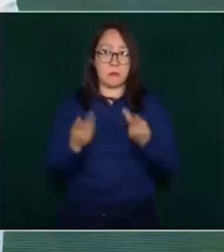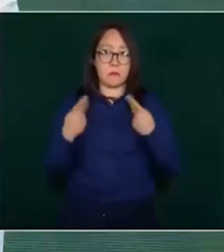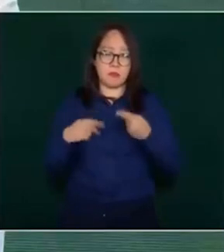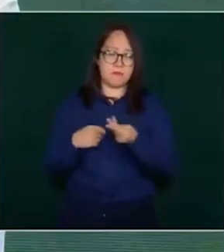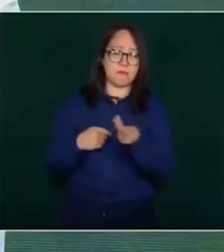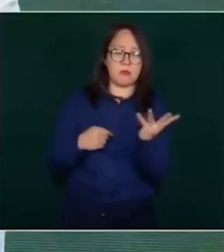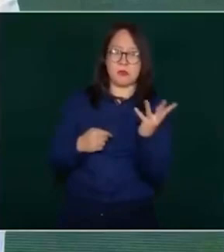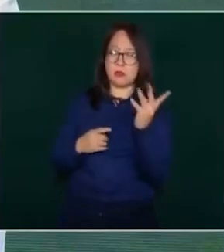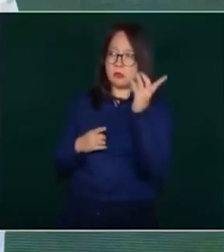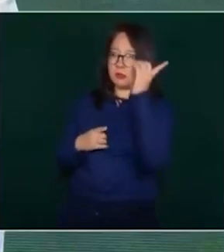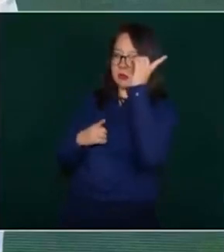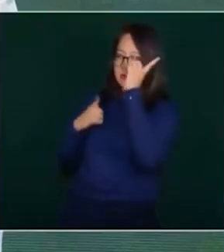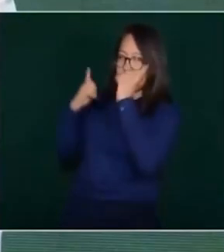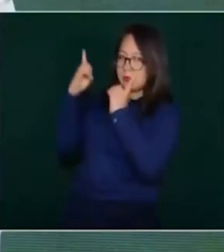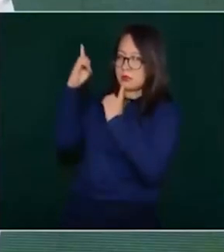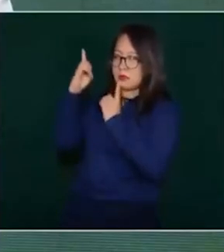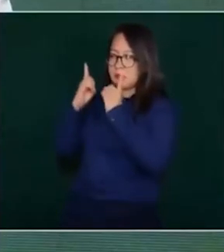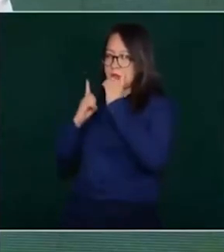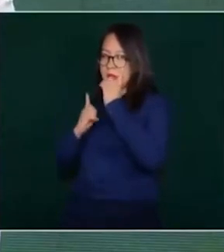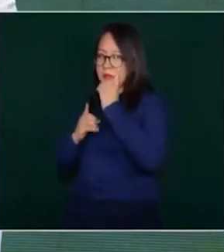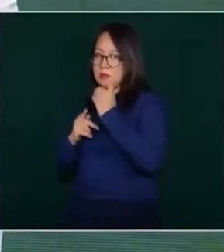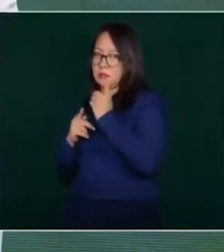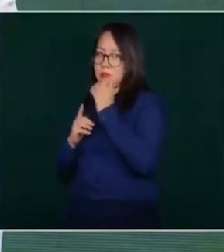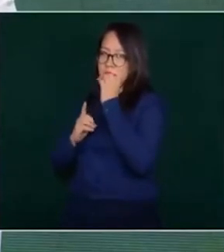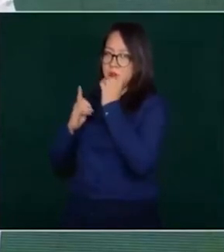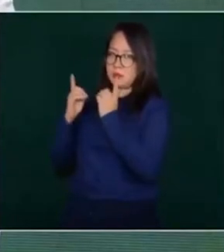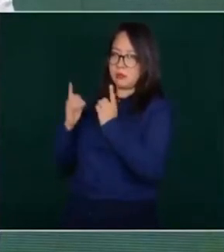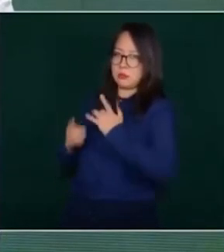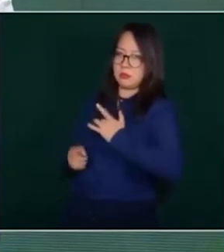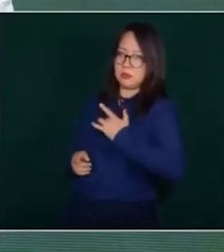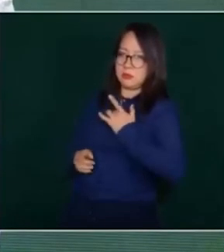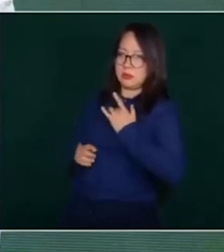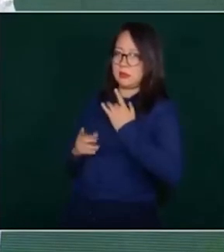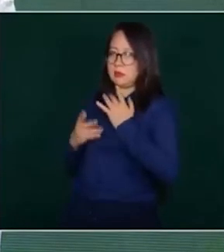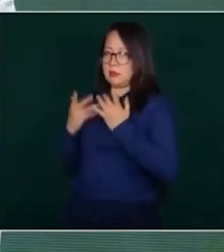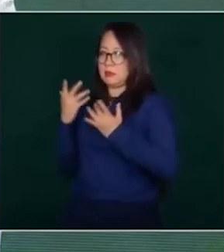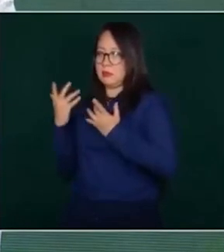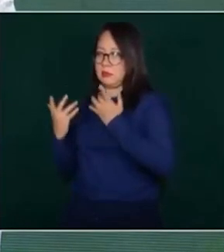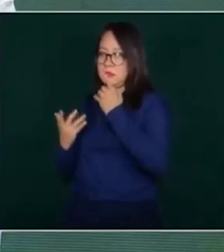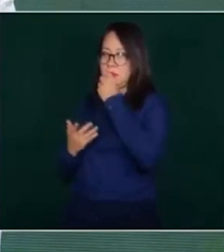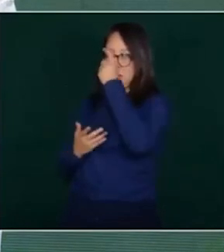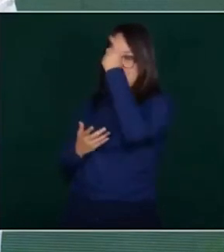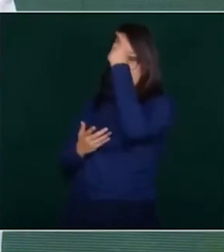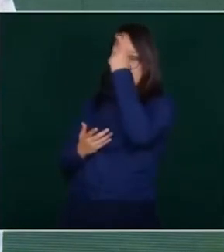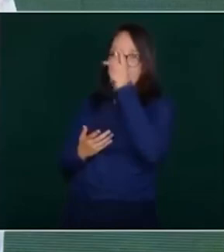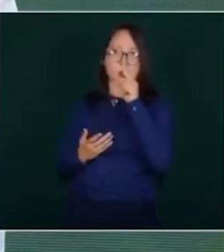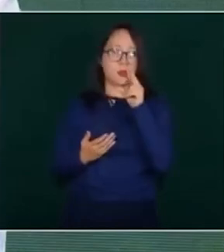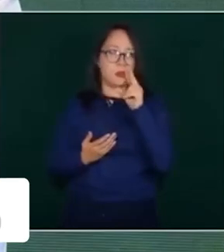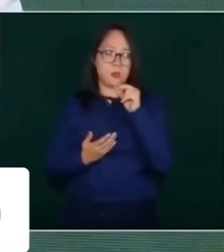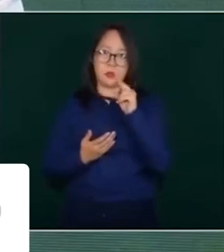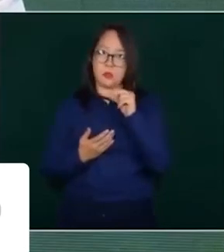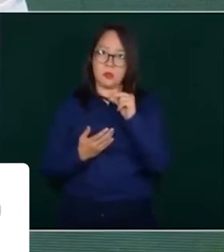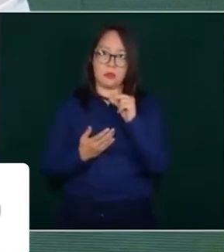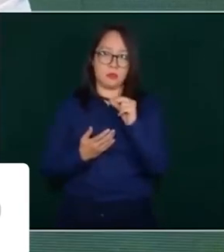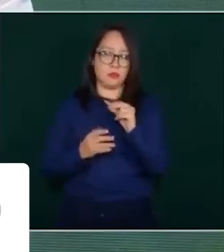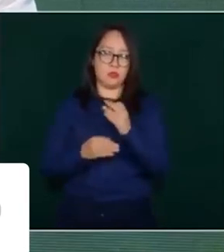sobre ningún caso. Cada semana